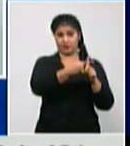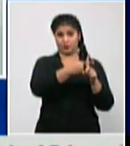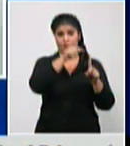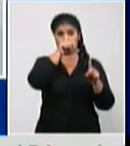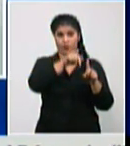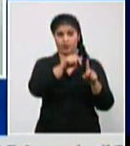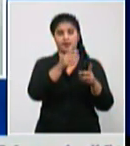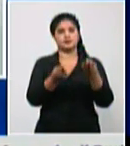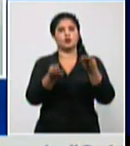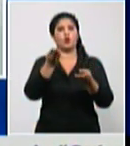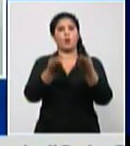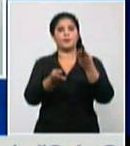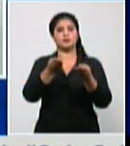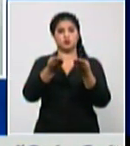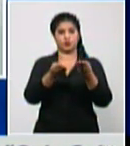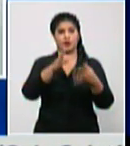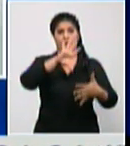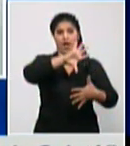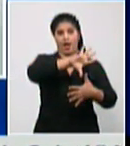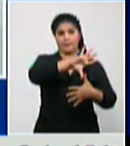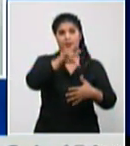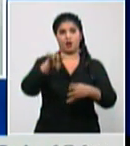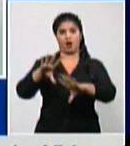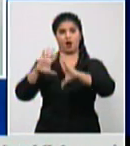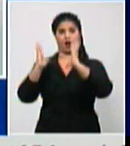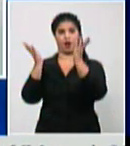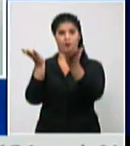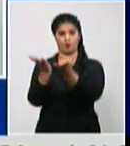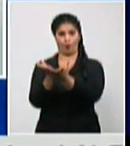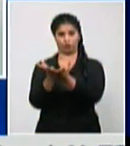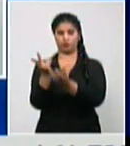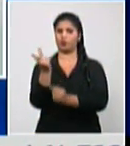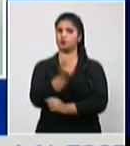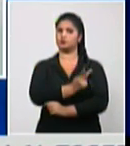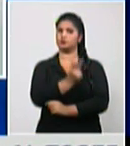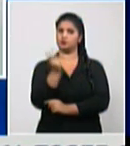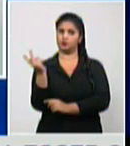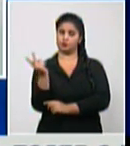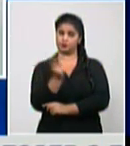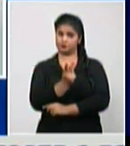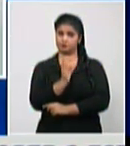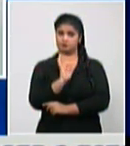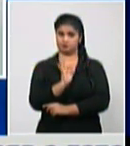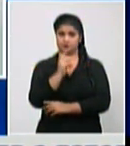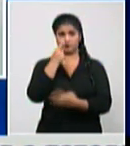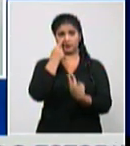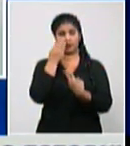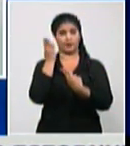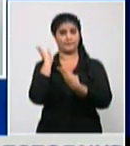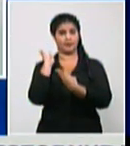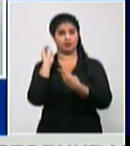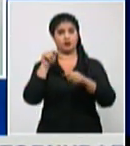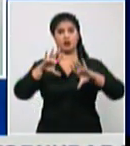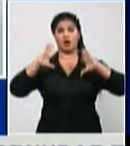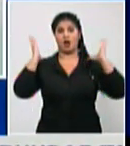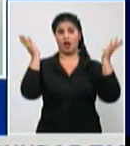compara el mundo los fallecidos por millón de habitantes ahí ustedes tienen que el mundo con 10